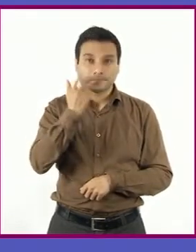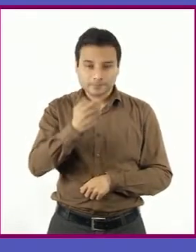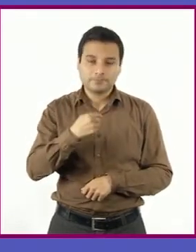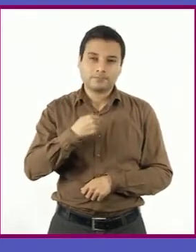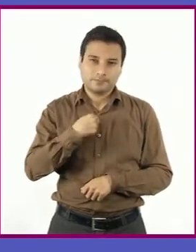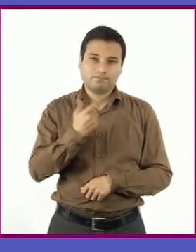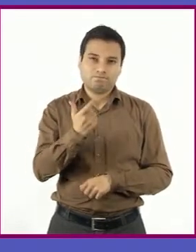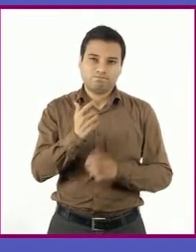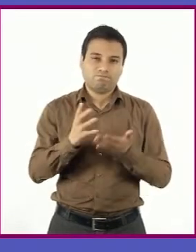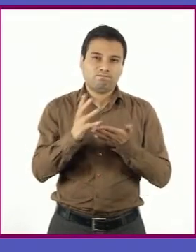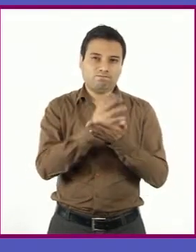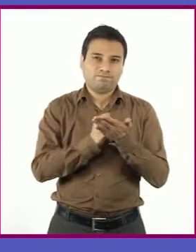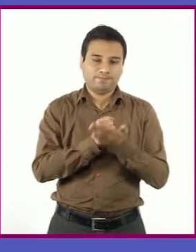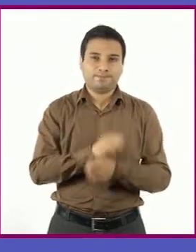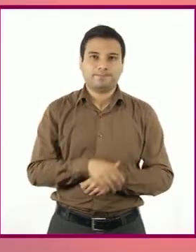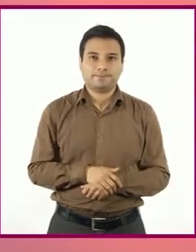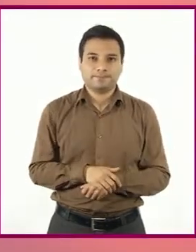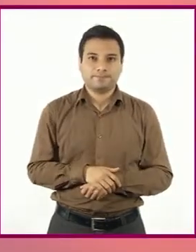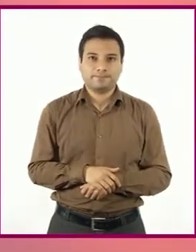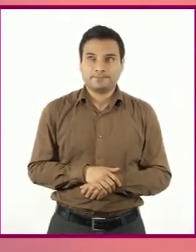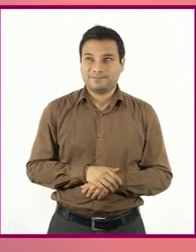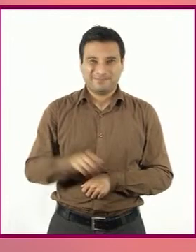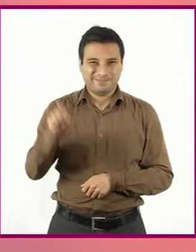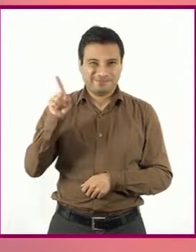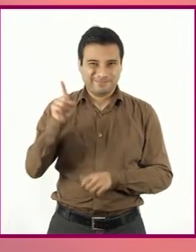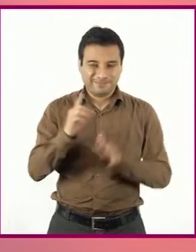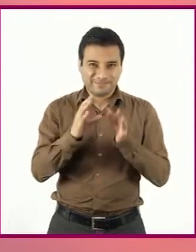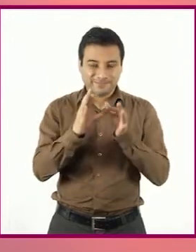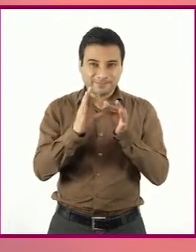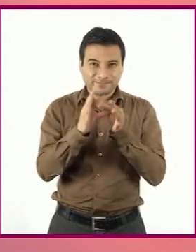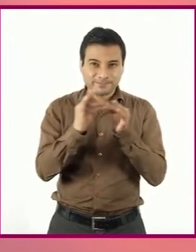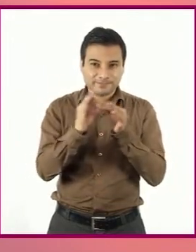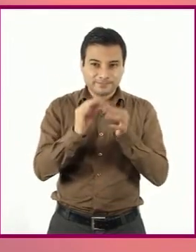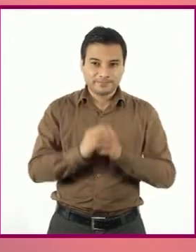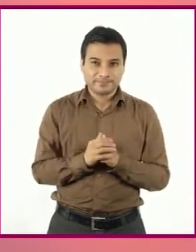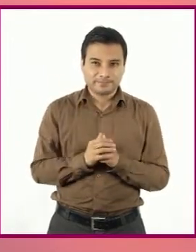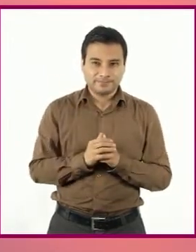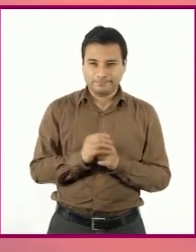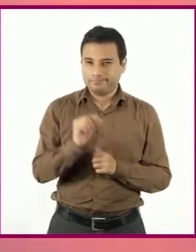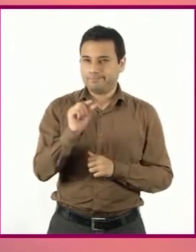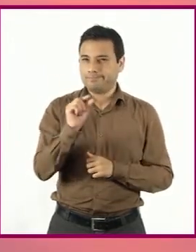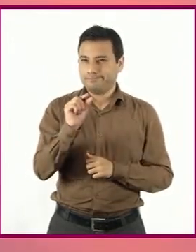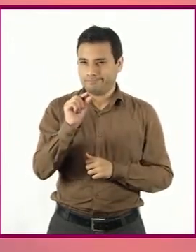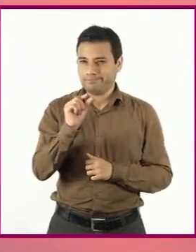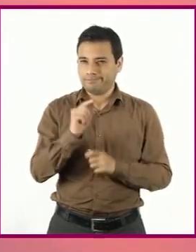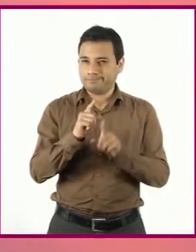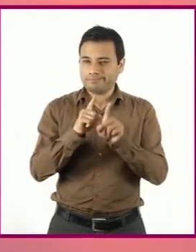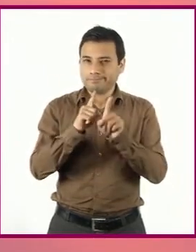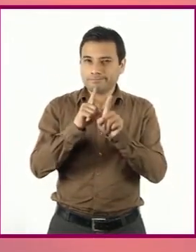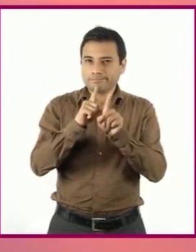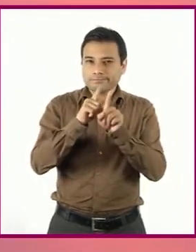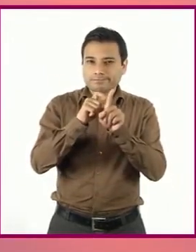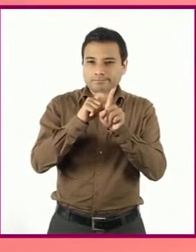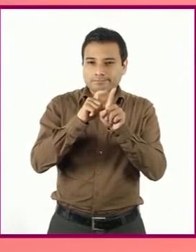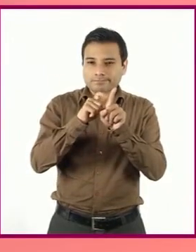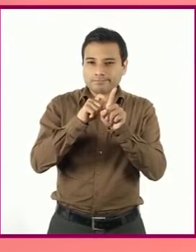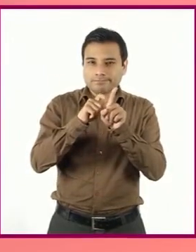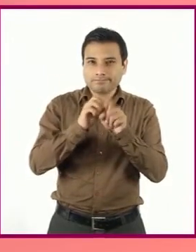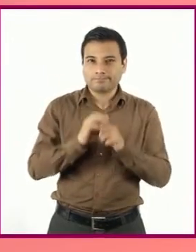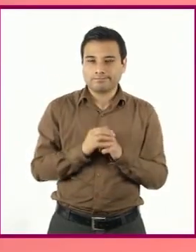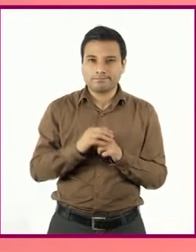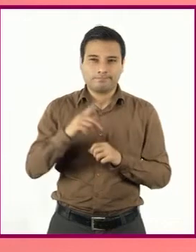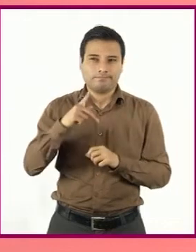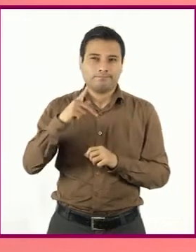En este fragmento está siendo irónico o burlón con respecto a las acciones y